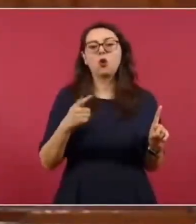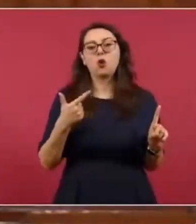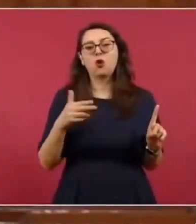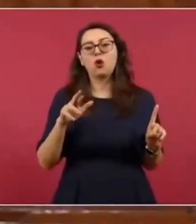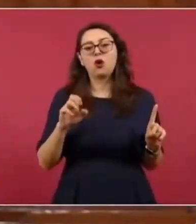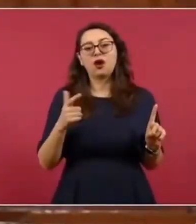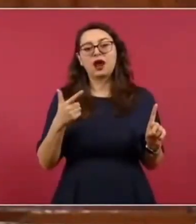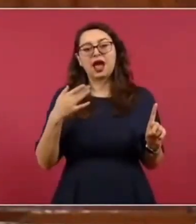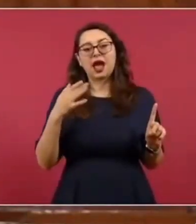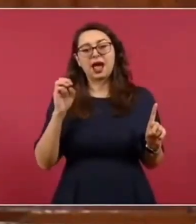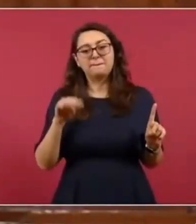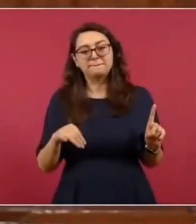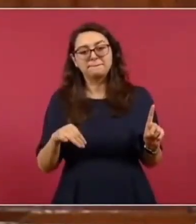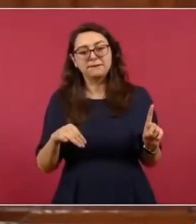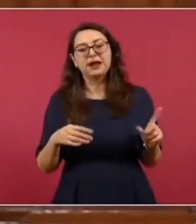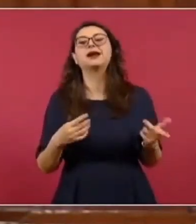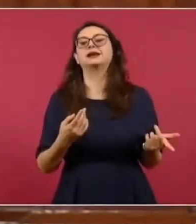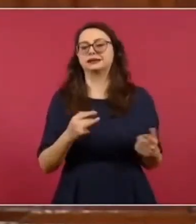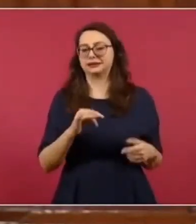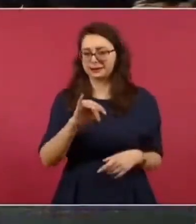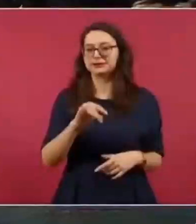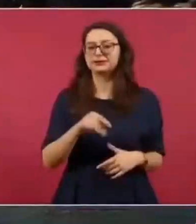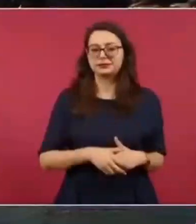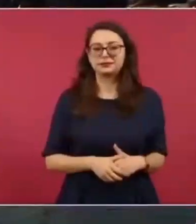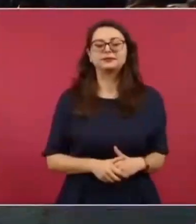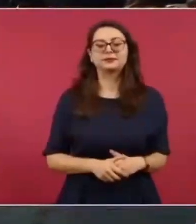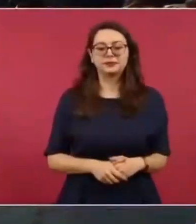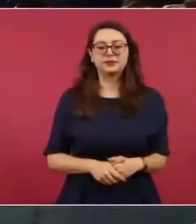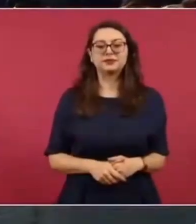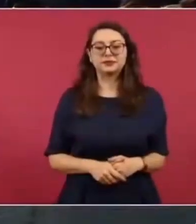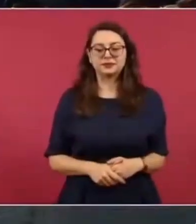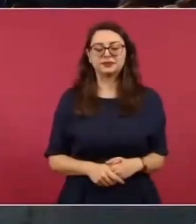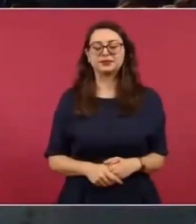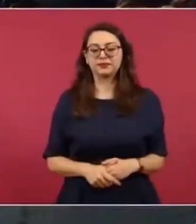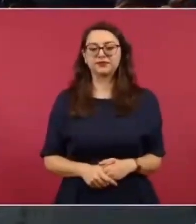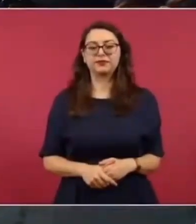¿eh? Graham, sí, este,